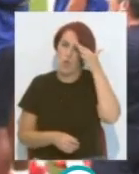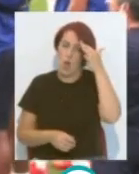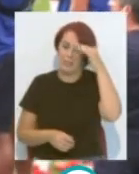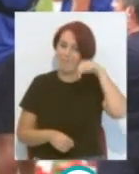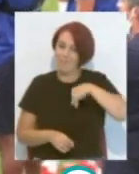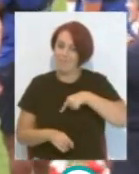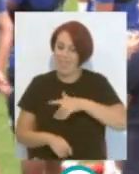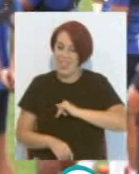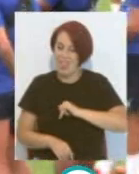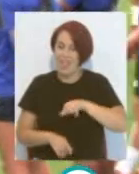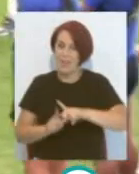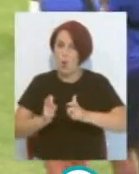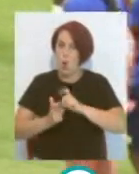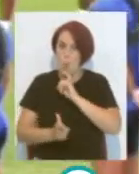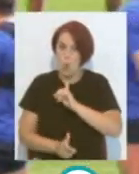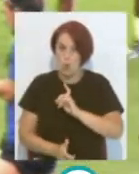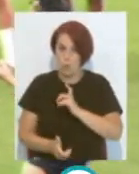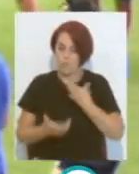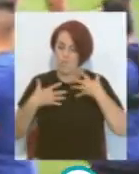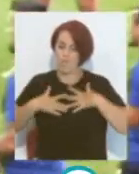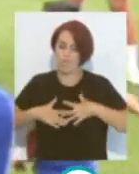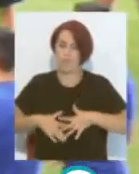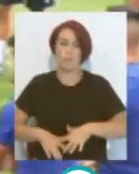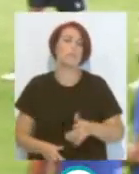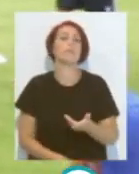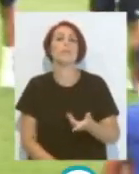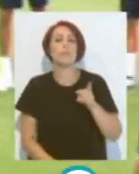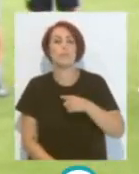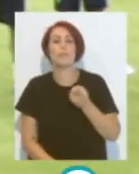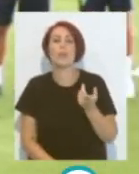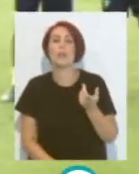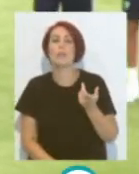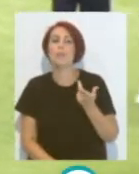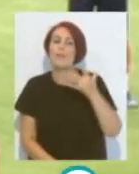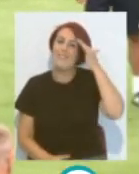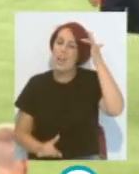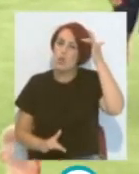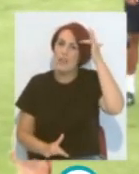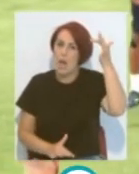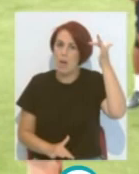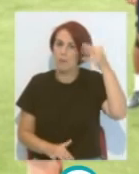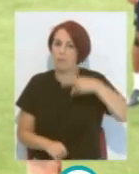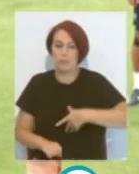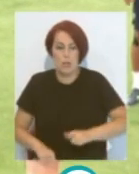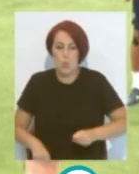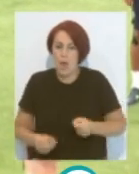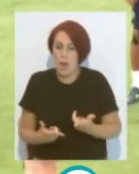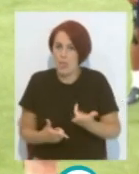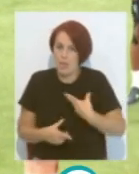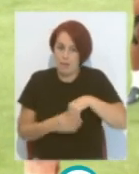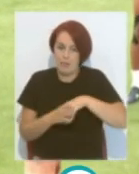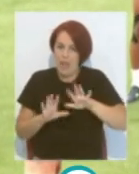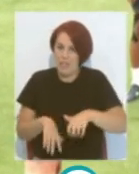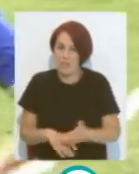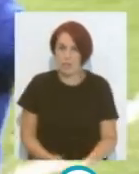equipo De este equipo Y sobre todo La idiosincrasia También Es Natural Del Cádiz